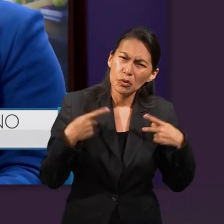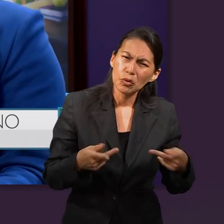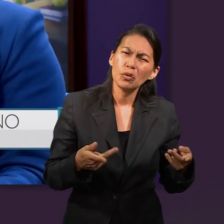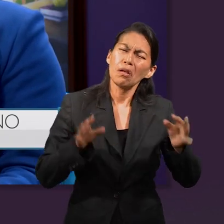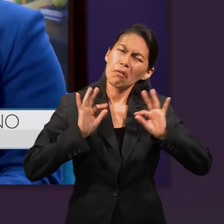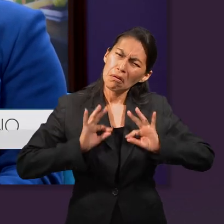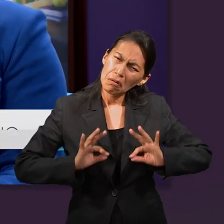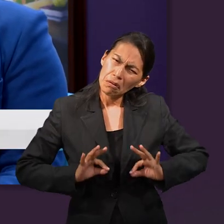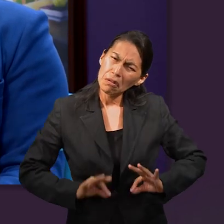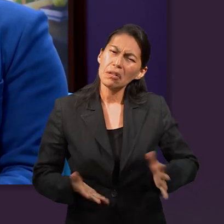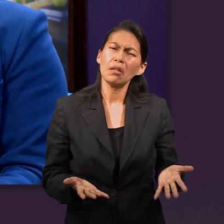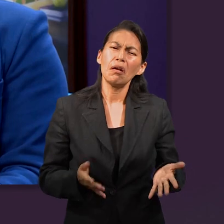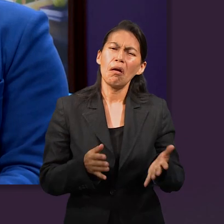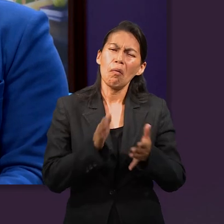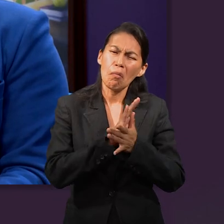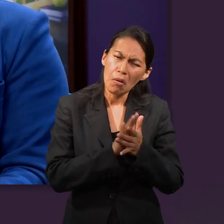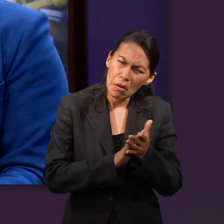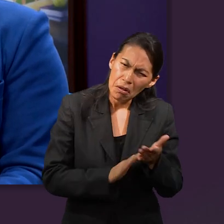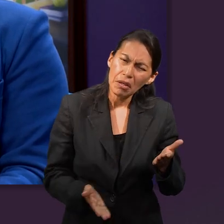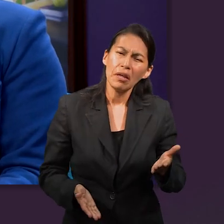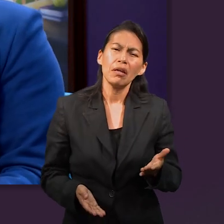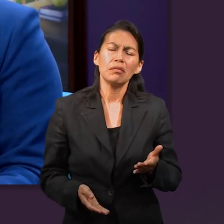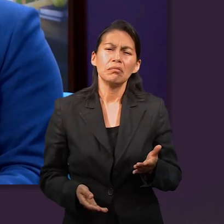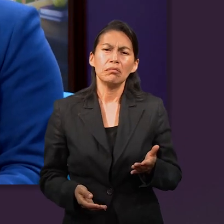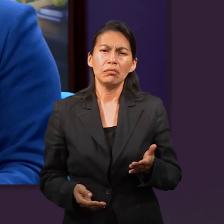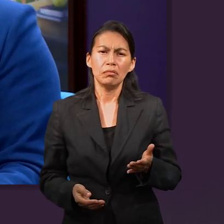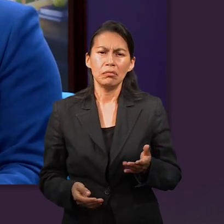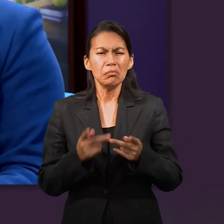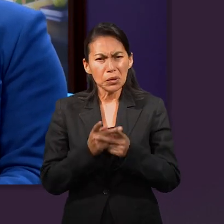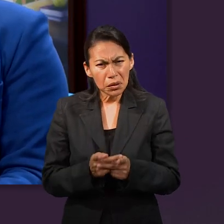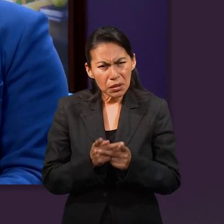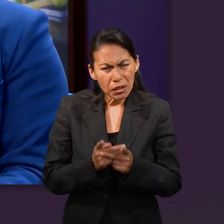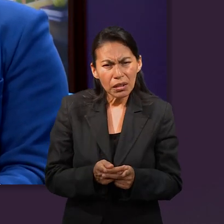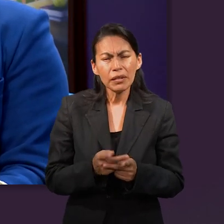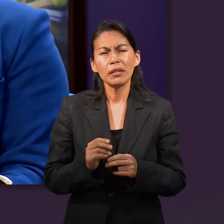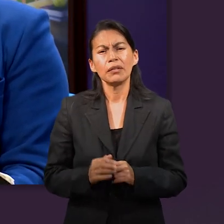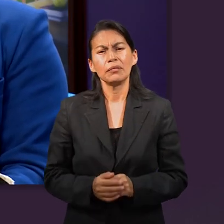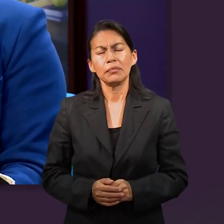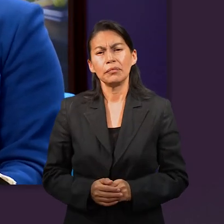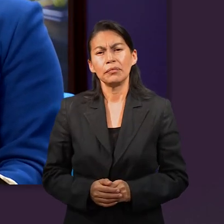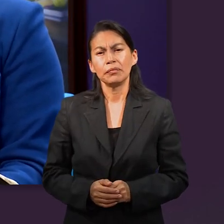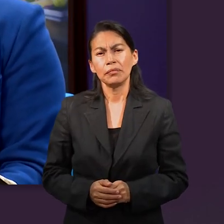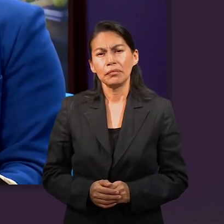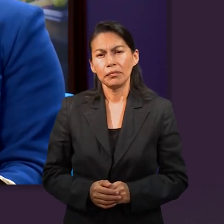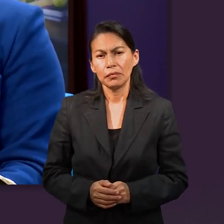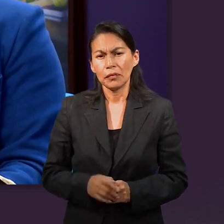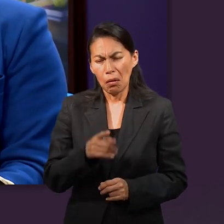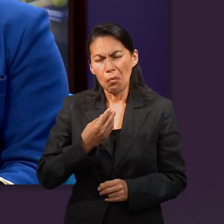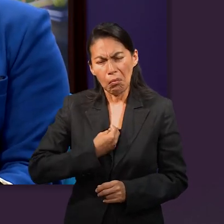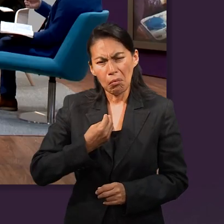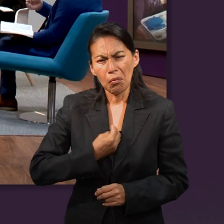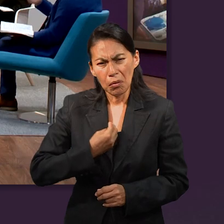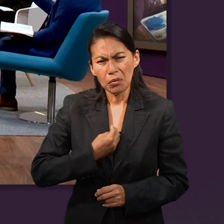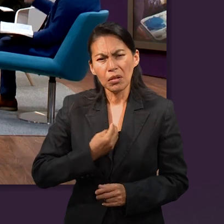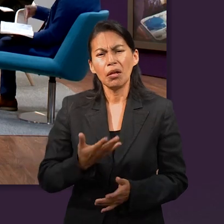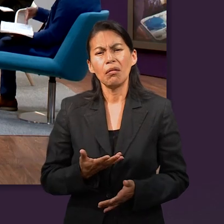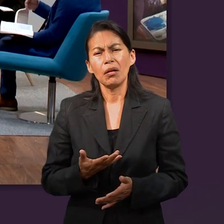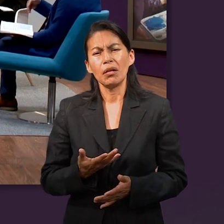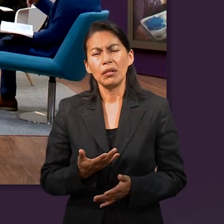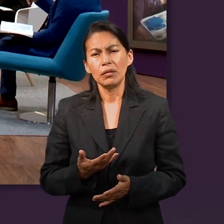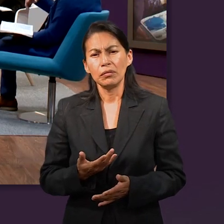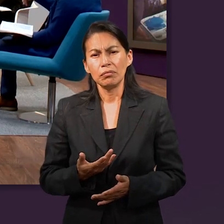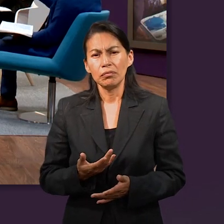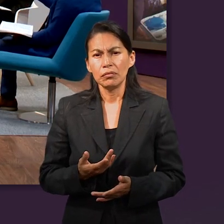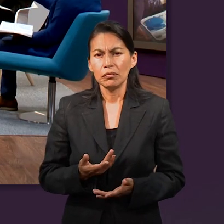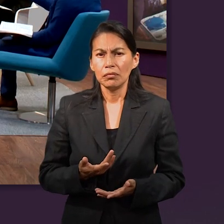persona sumisa, tranquila, apacible, podemos decir. Entonces, pues él no, él aguantaba,